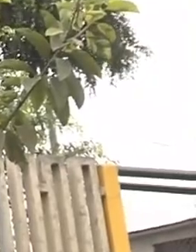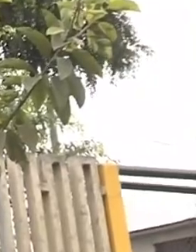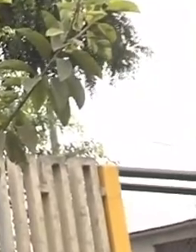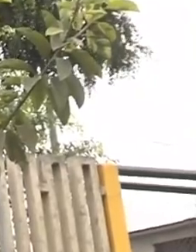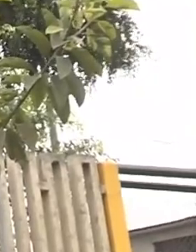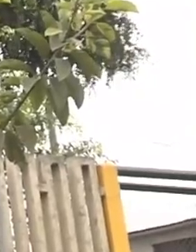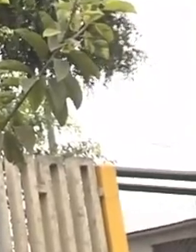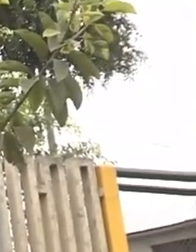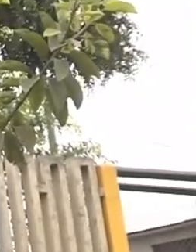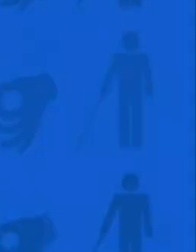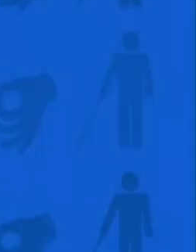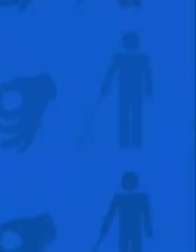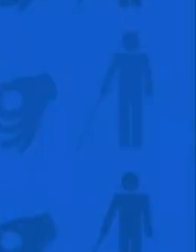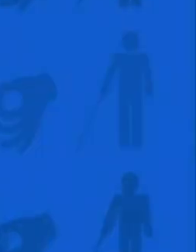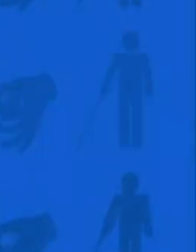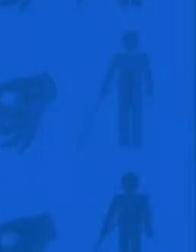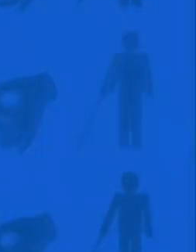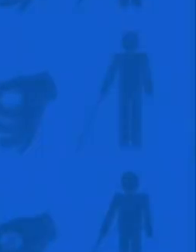no, no, no, no, no.